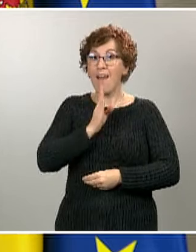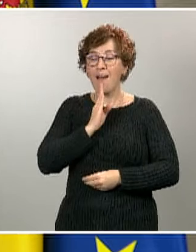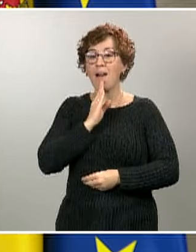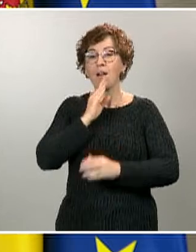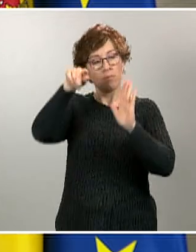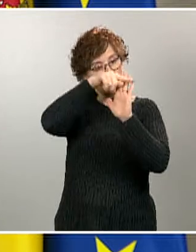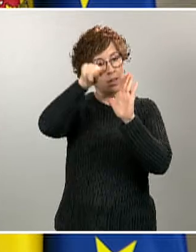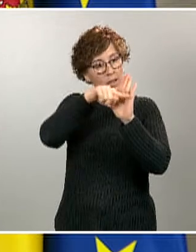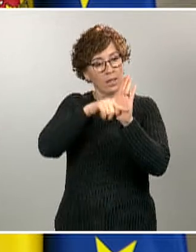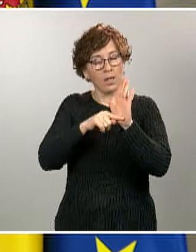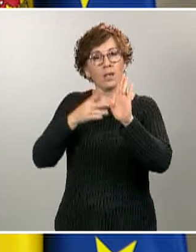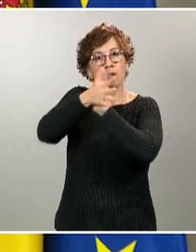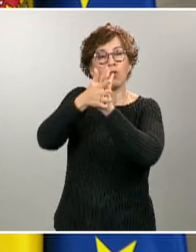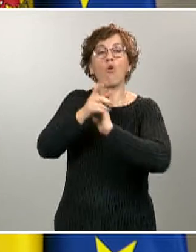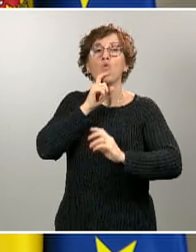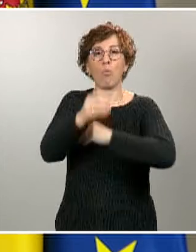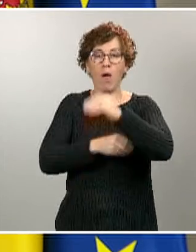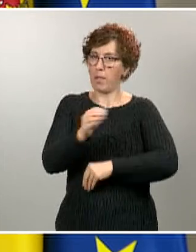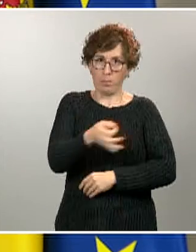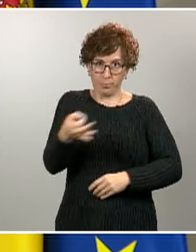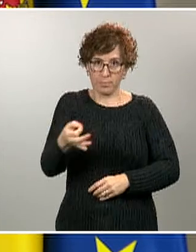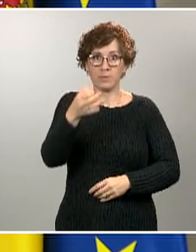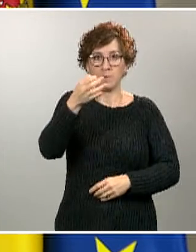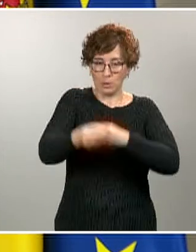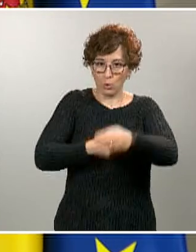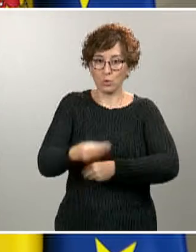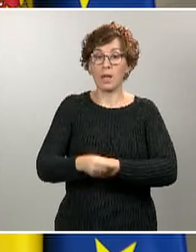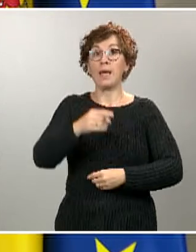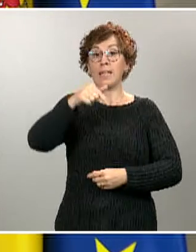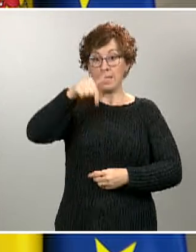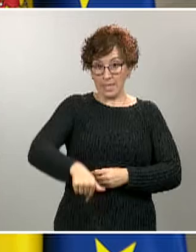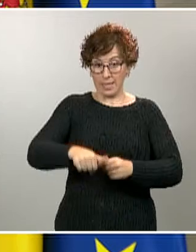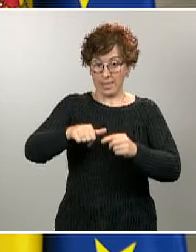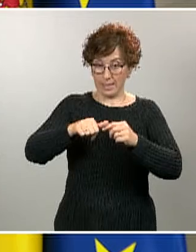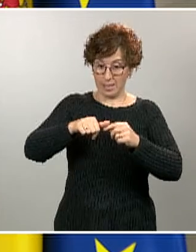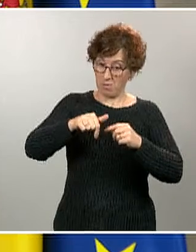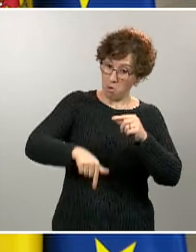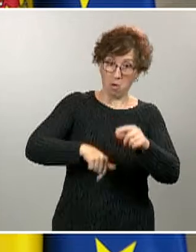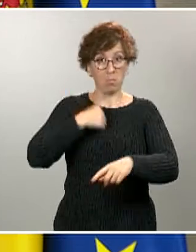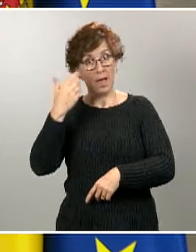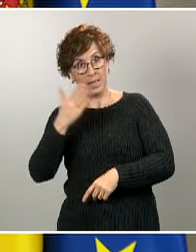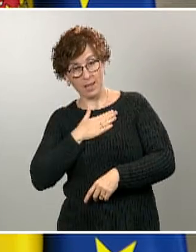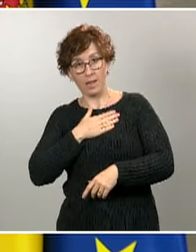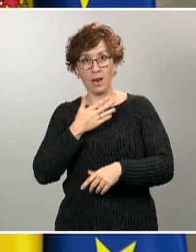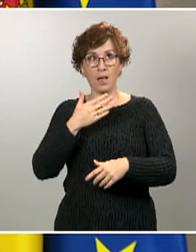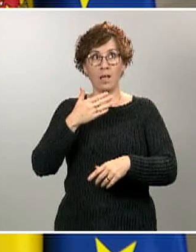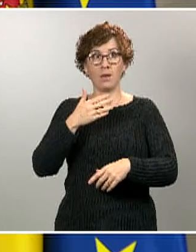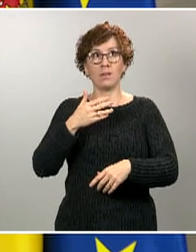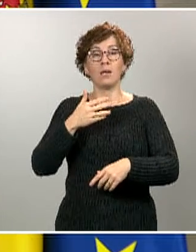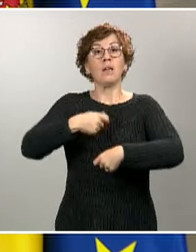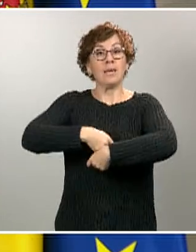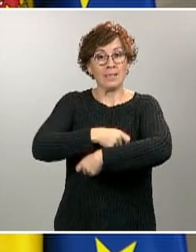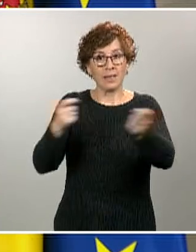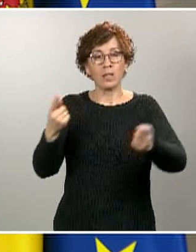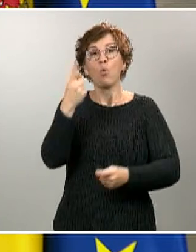indicado. Les puedo anunciar también que a partir de hoy mismo, entre hoy y mañana, se van a distribuir un millón más de estos test de diagnóstico